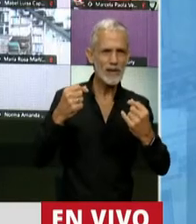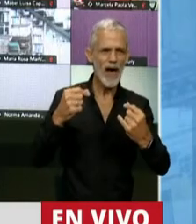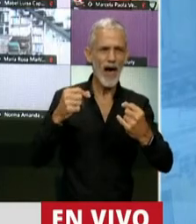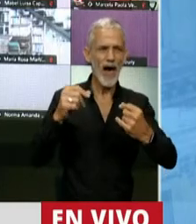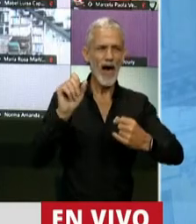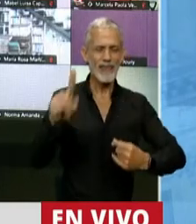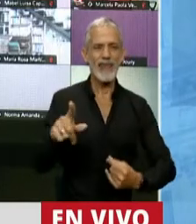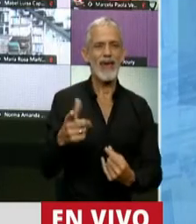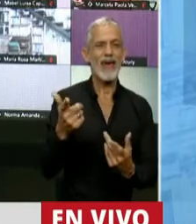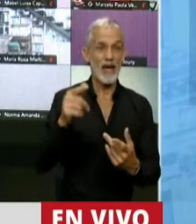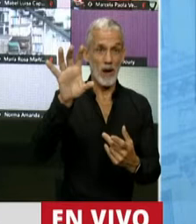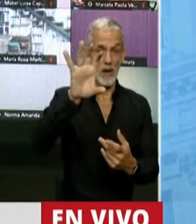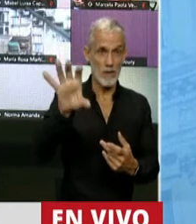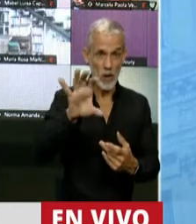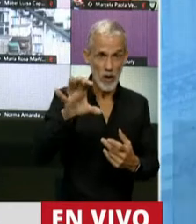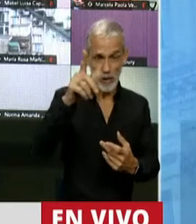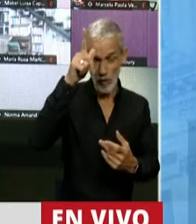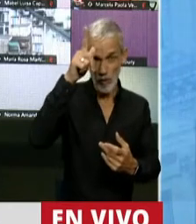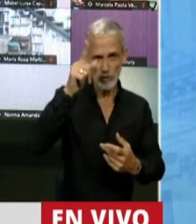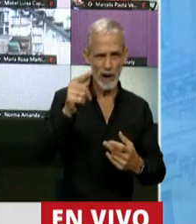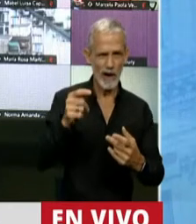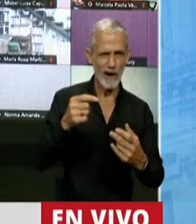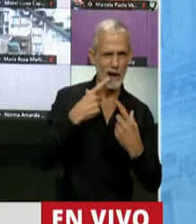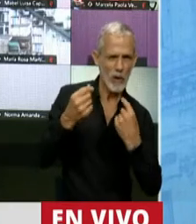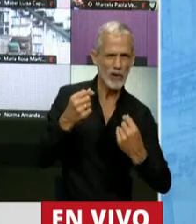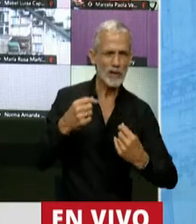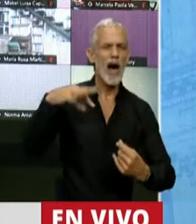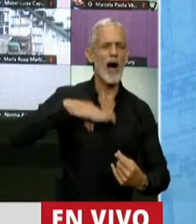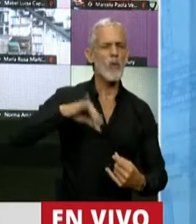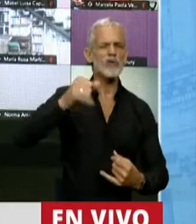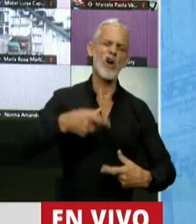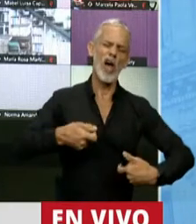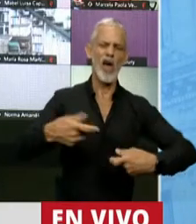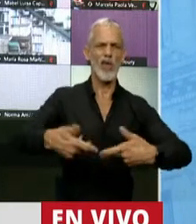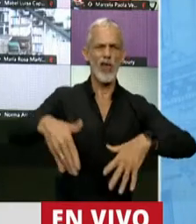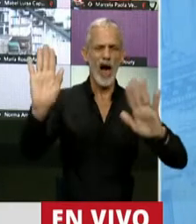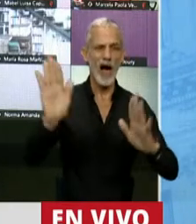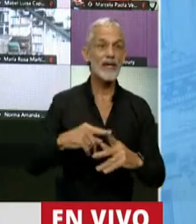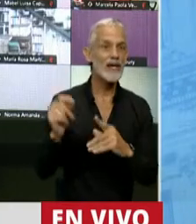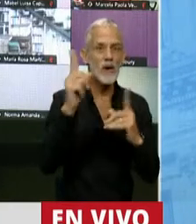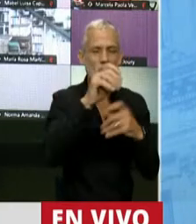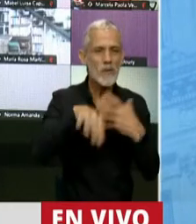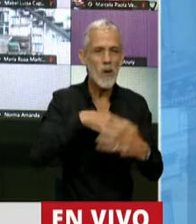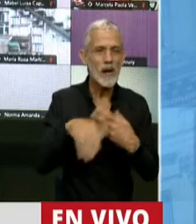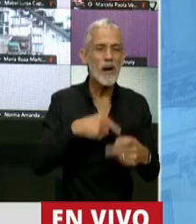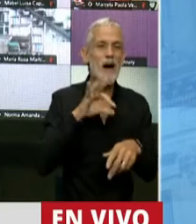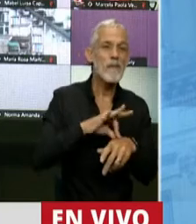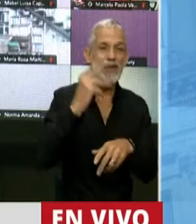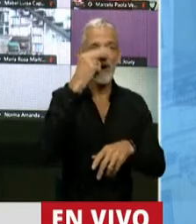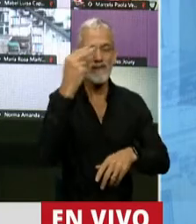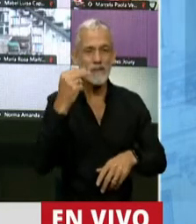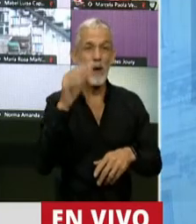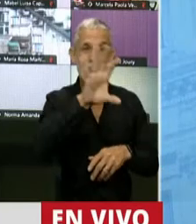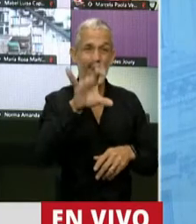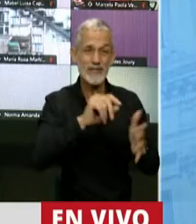de la policía bonaerense, los extorsionadores, con este aumento, y cómo resuelve, por ejemplo, los conflictos de médicas y médicos en la